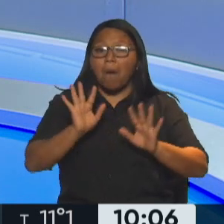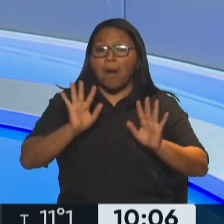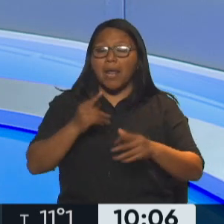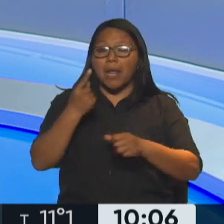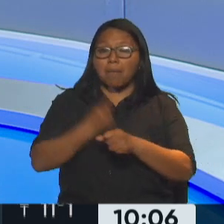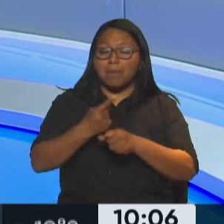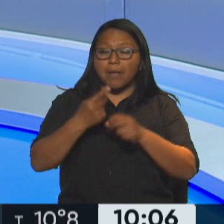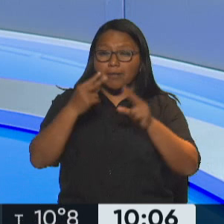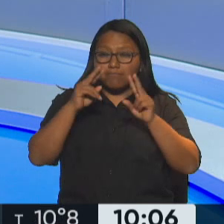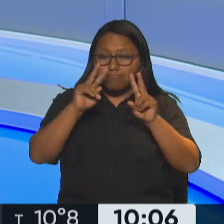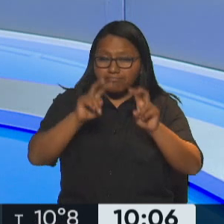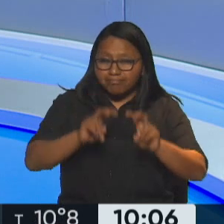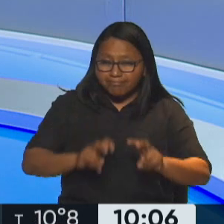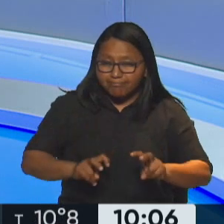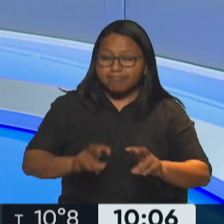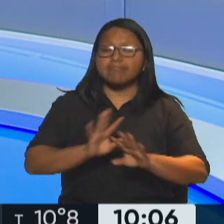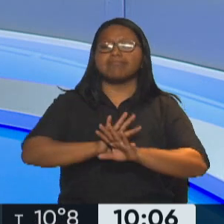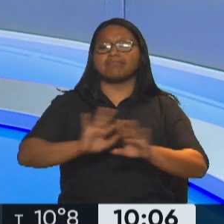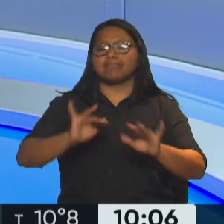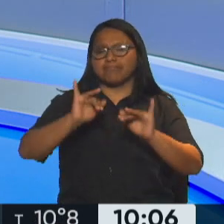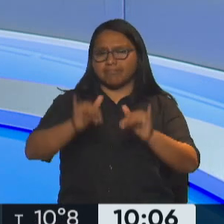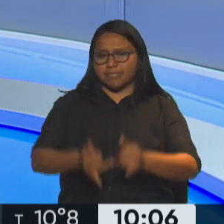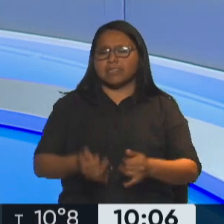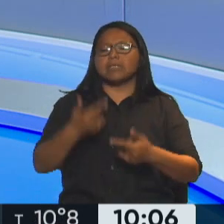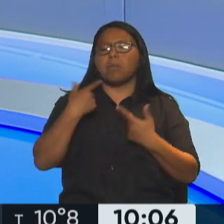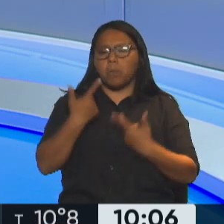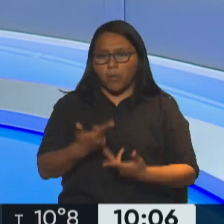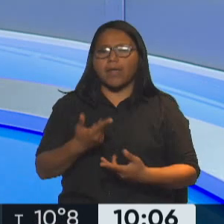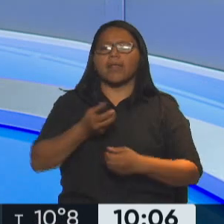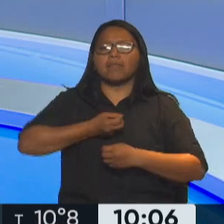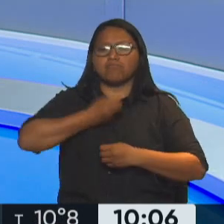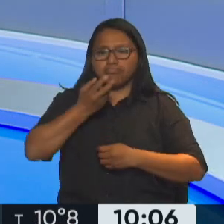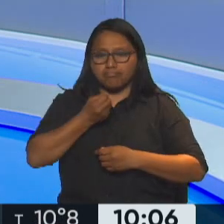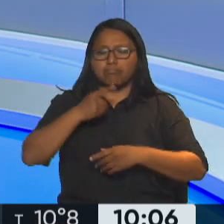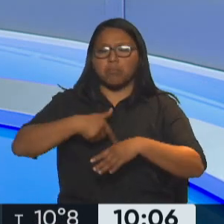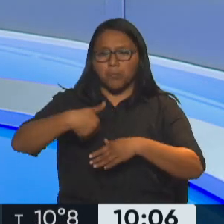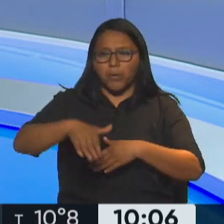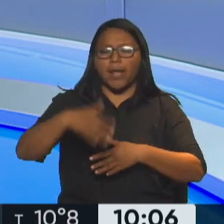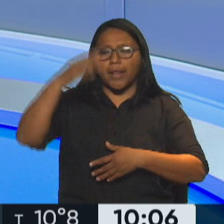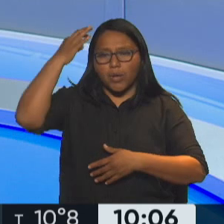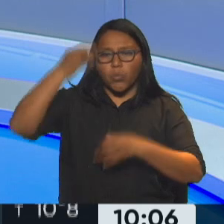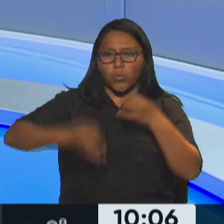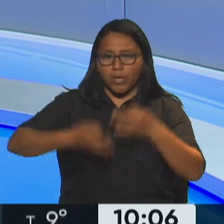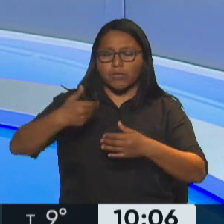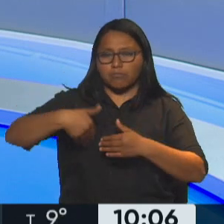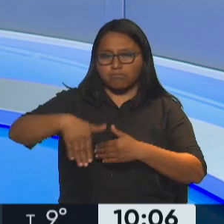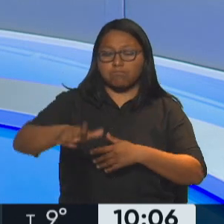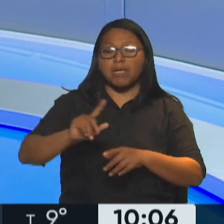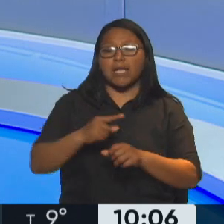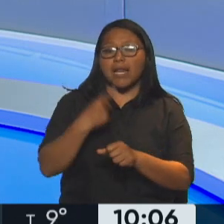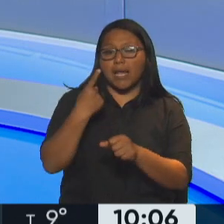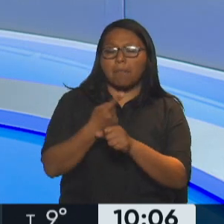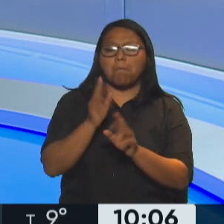primer examen médico arroja como resultado de que está en condiciones de afrontar un proceso penal. Esto significa que la primera